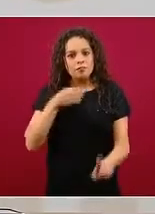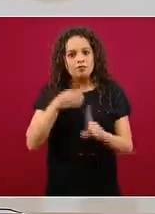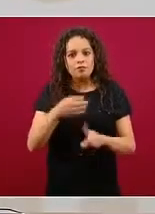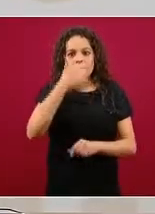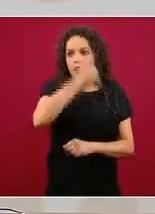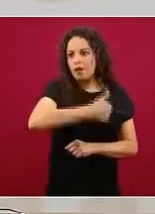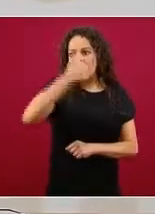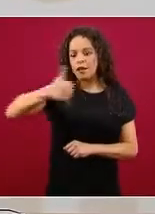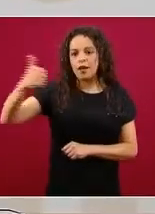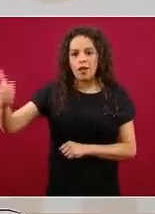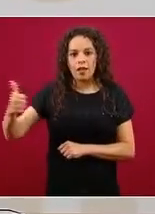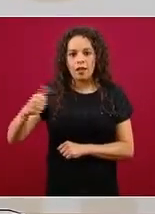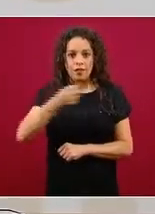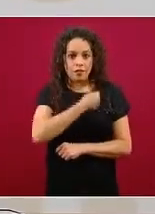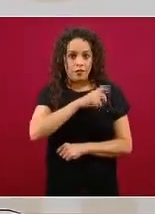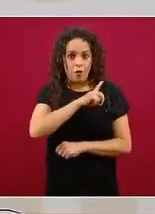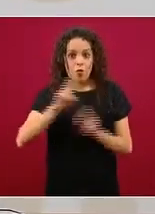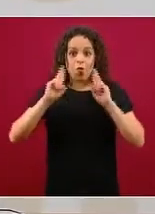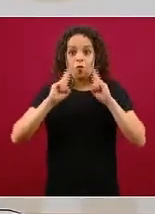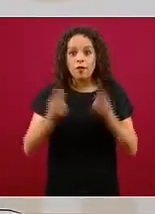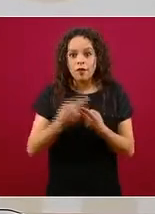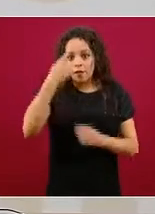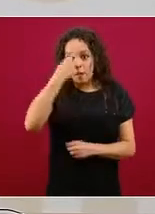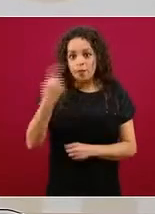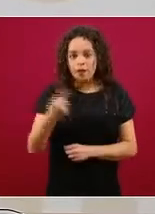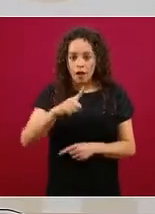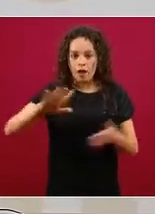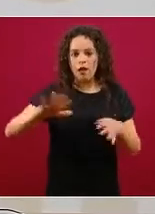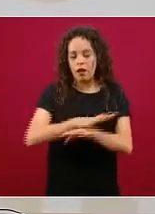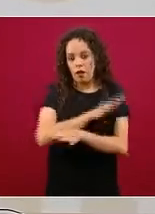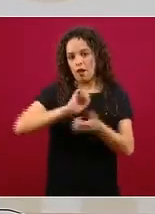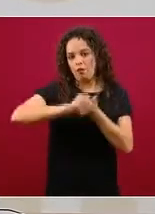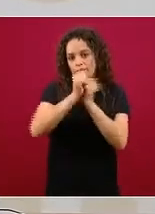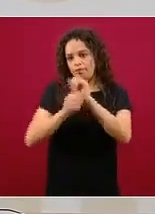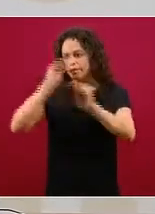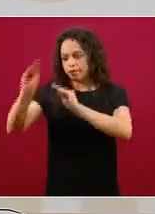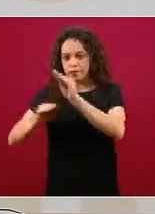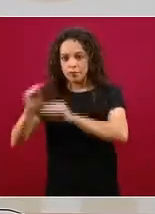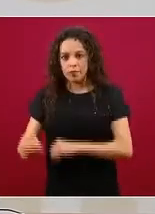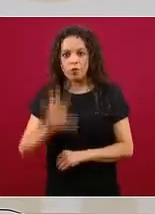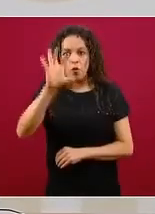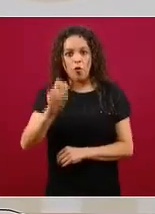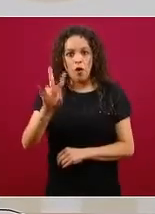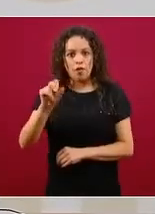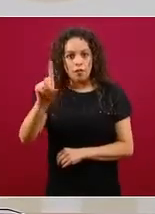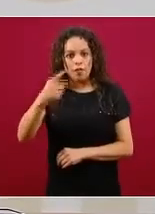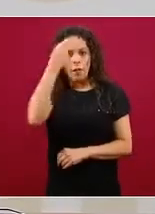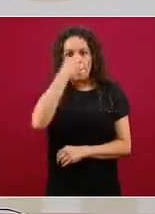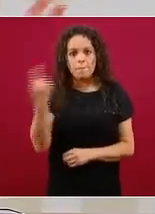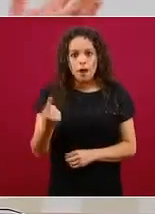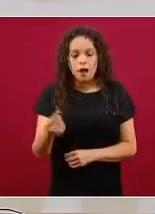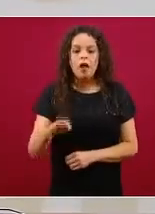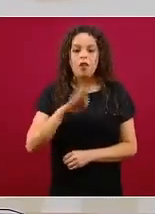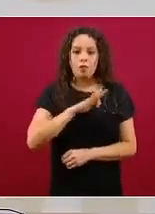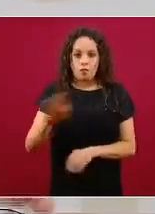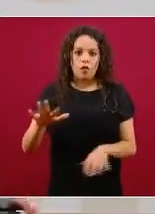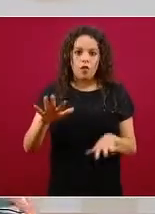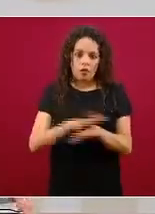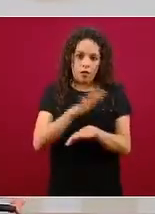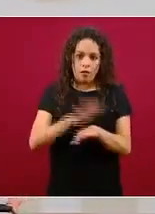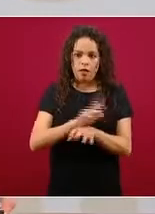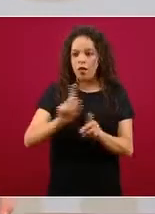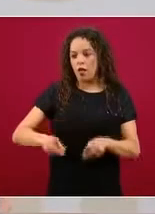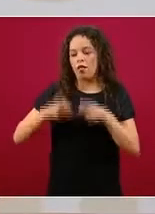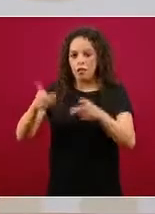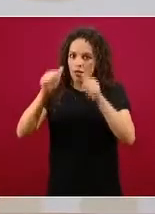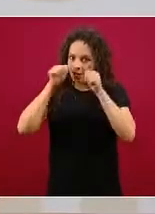que ha sido adaptada a volverse unidad COVID para que haya otras en reemplazo. Y aquí el doctor Ricardo